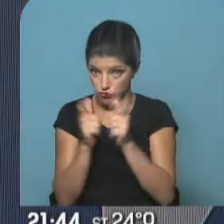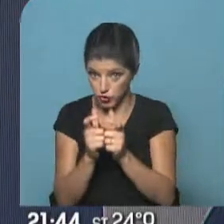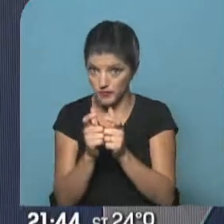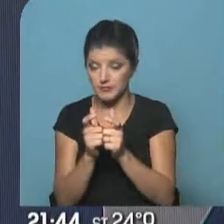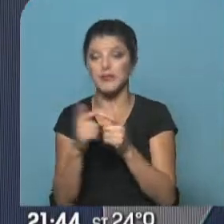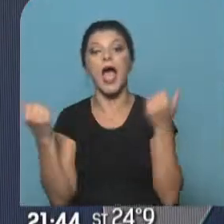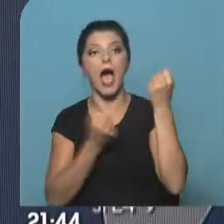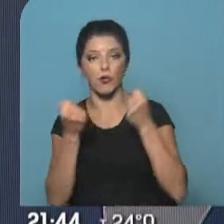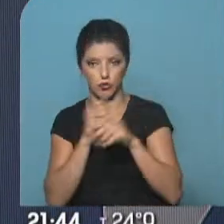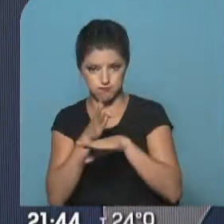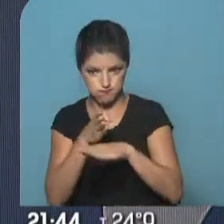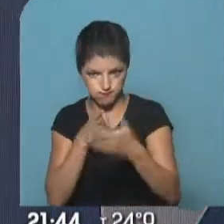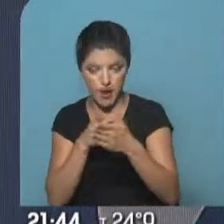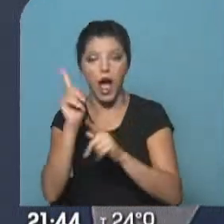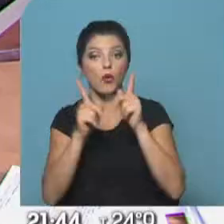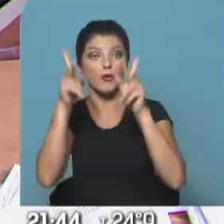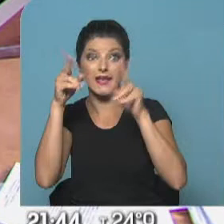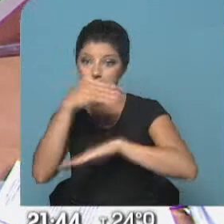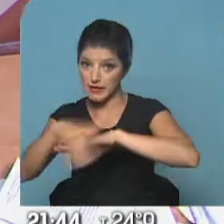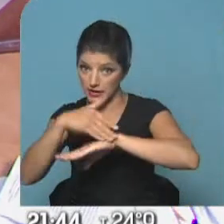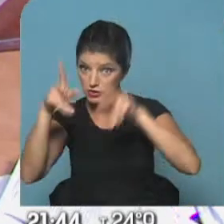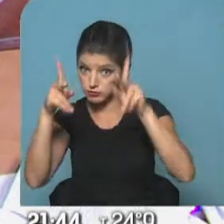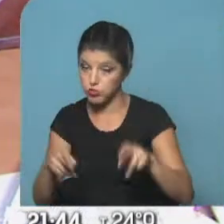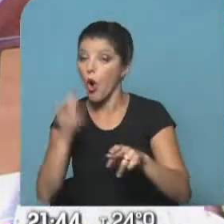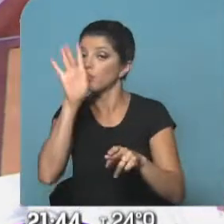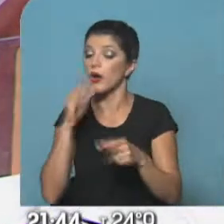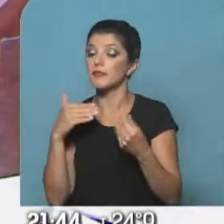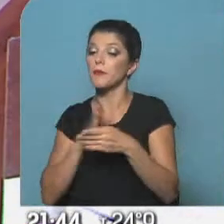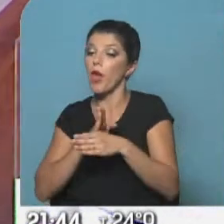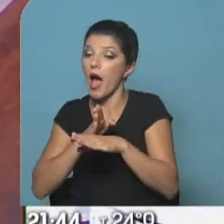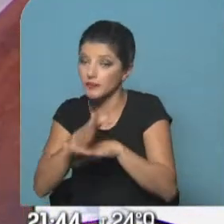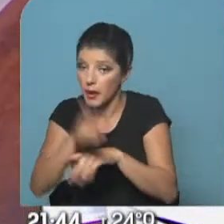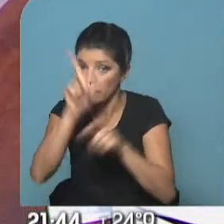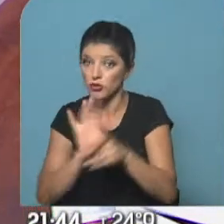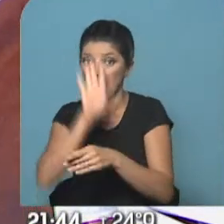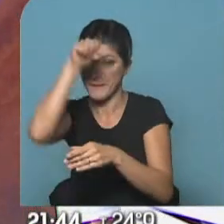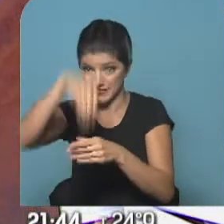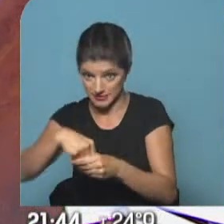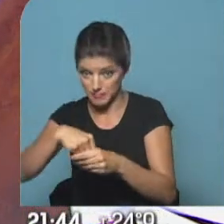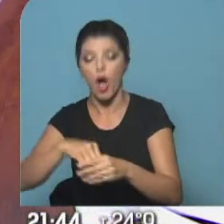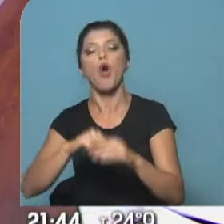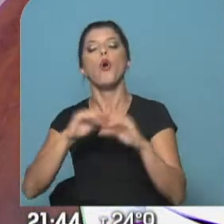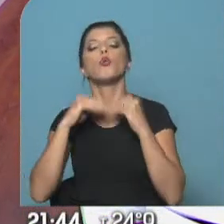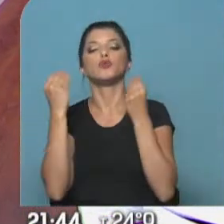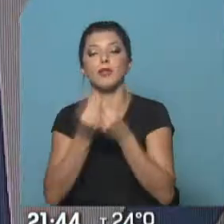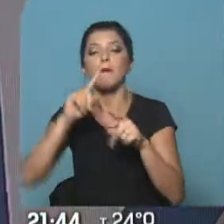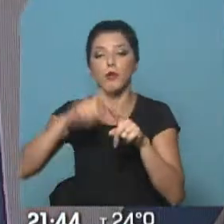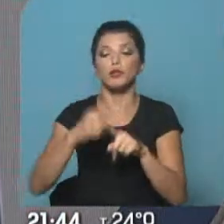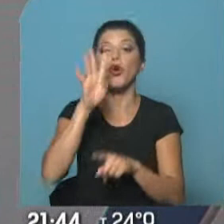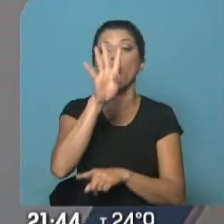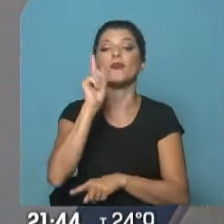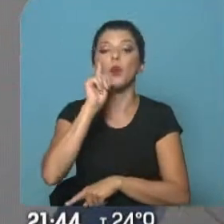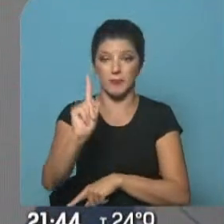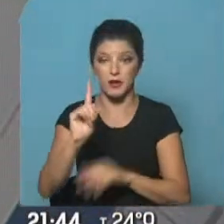tránsito, va a haber algunas calles preferenciales para quienes participan, que son 4.000 funcionarios de 164